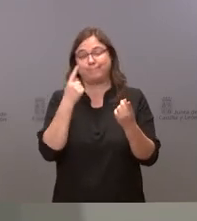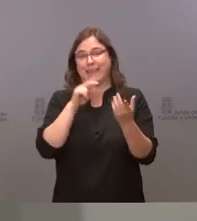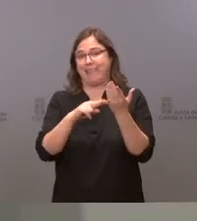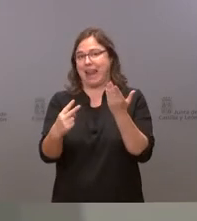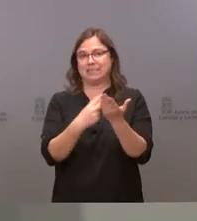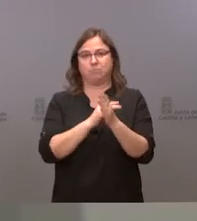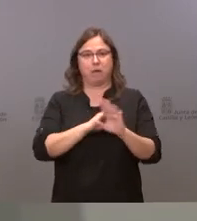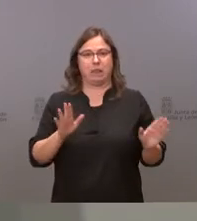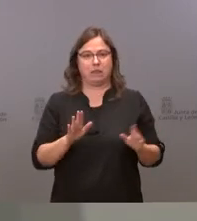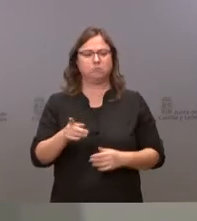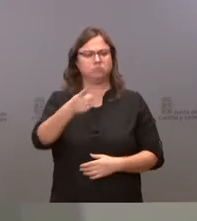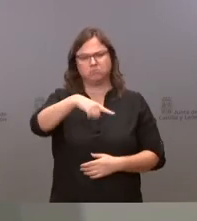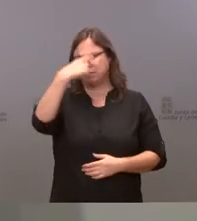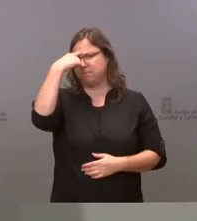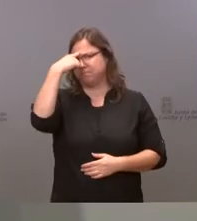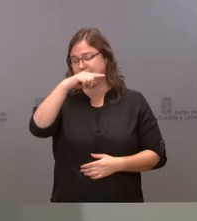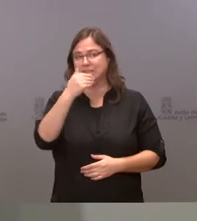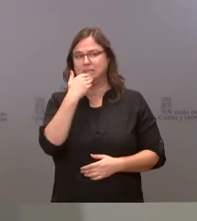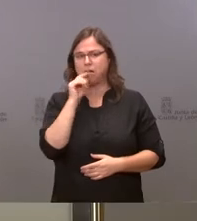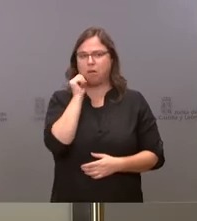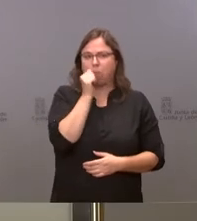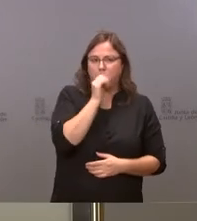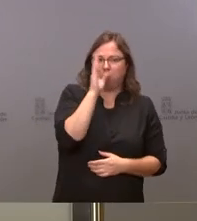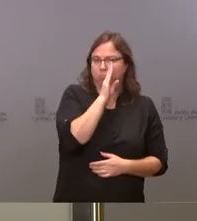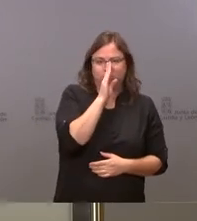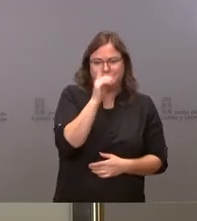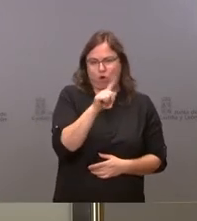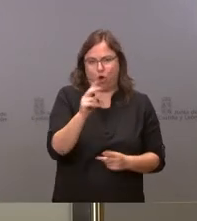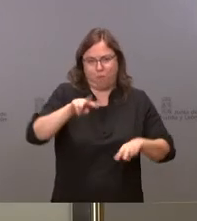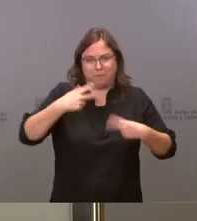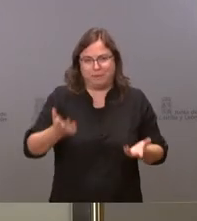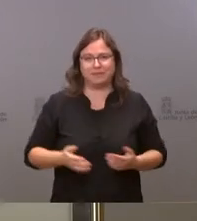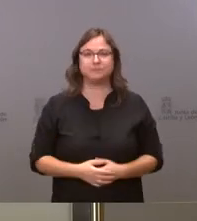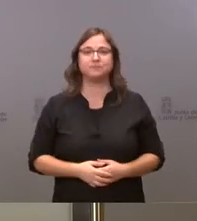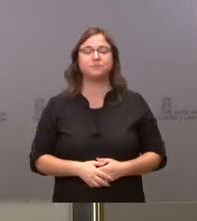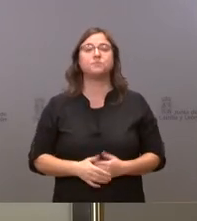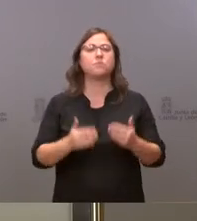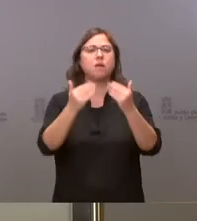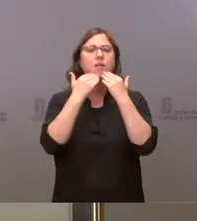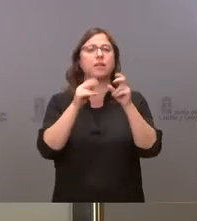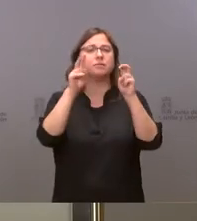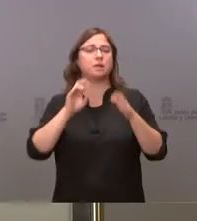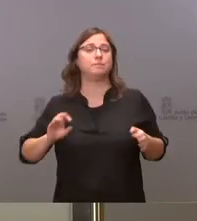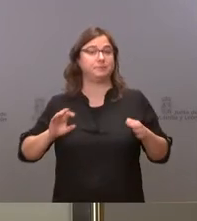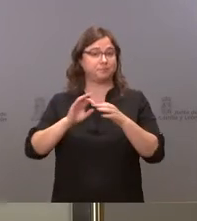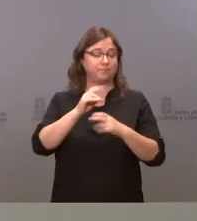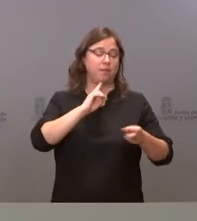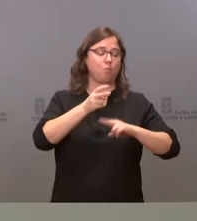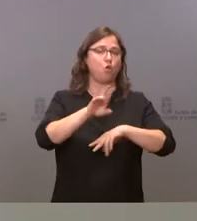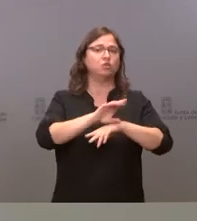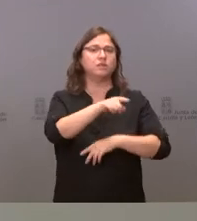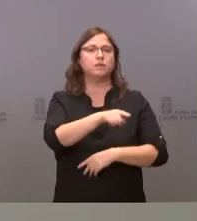y ustedes creo que no lo entenderían de otra manera pues en relación con el asunto que plantea de la elaboración del presupuesto